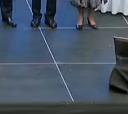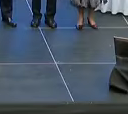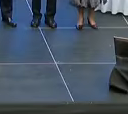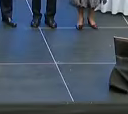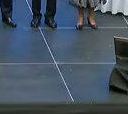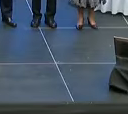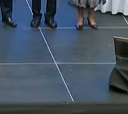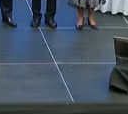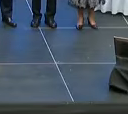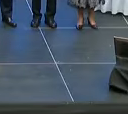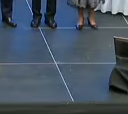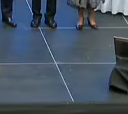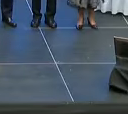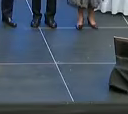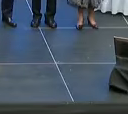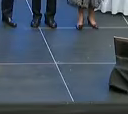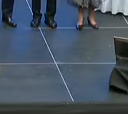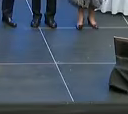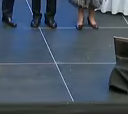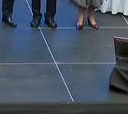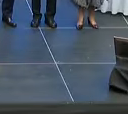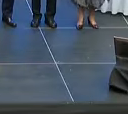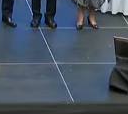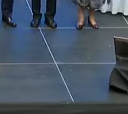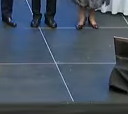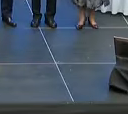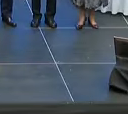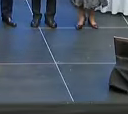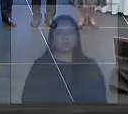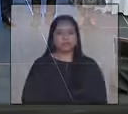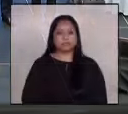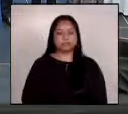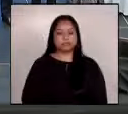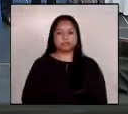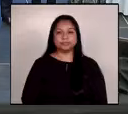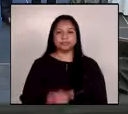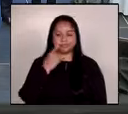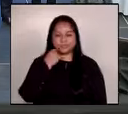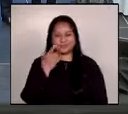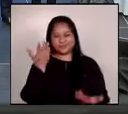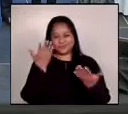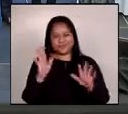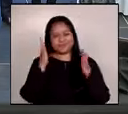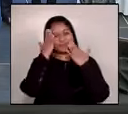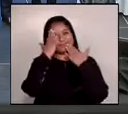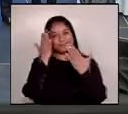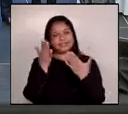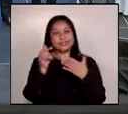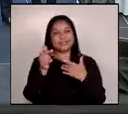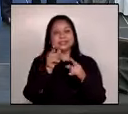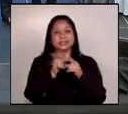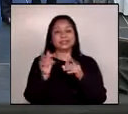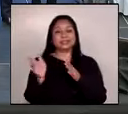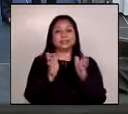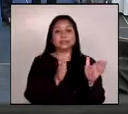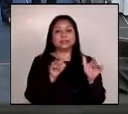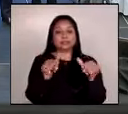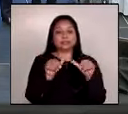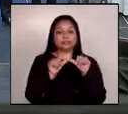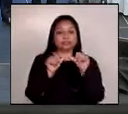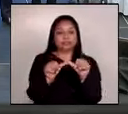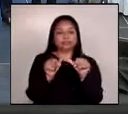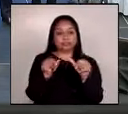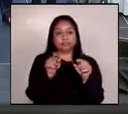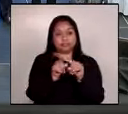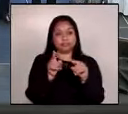muchísimas gracias saludamos al presidente de la república y a continuación para dar seguimiento al